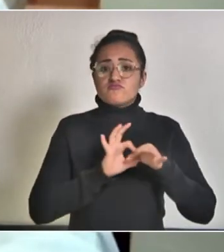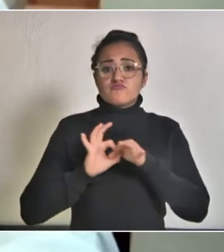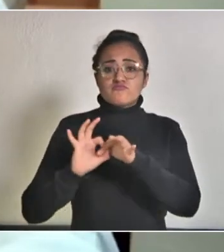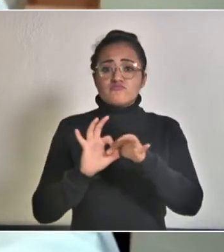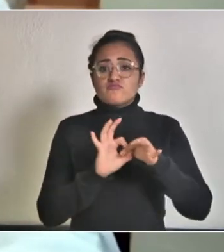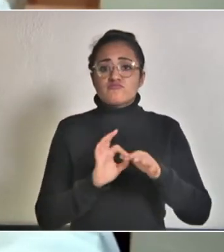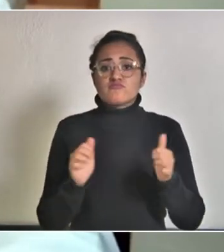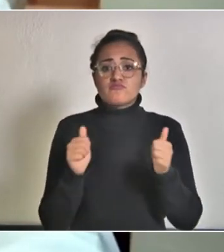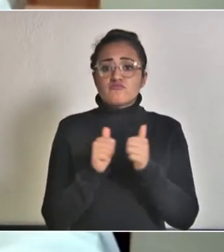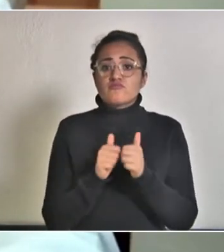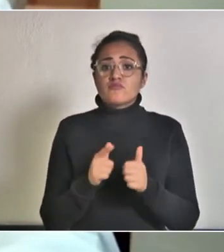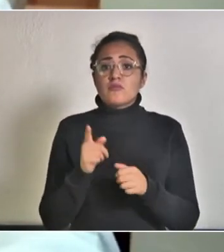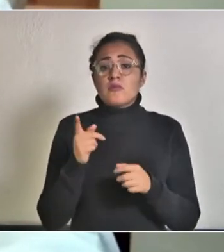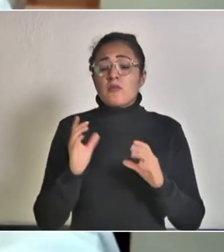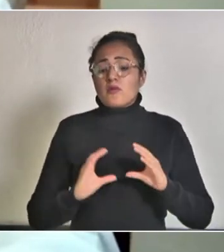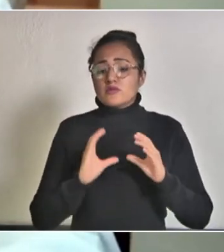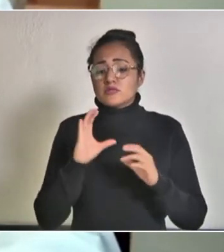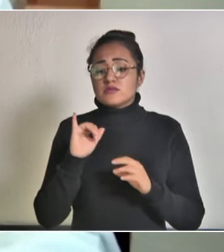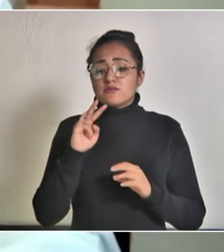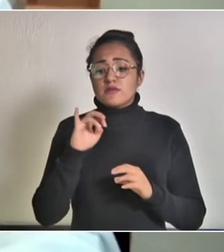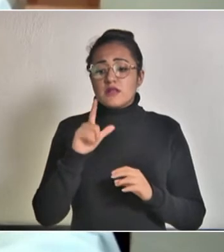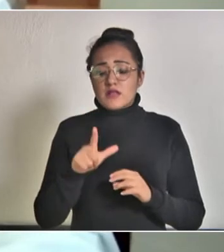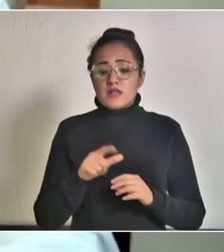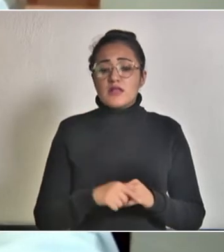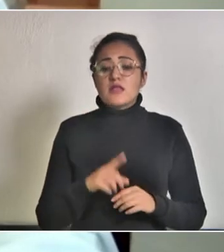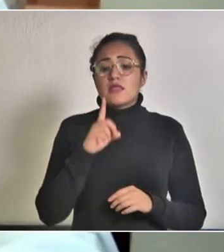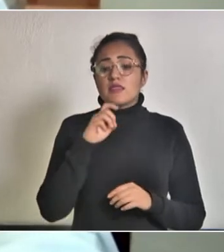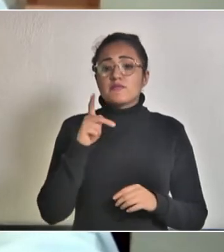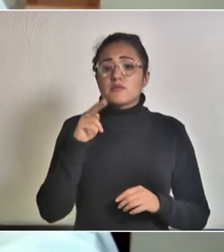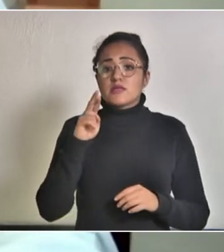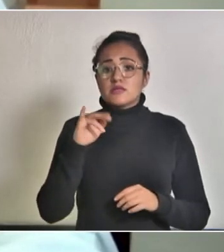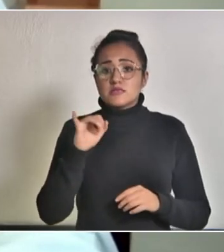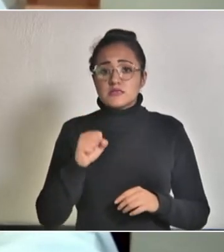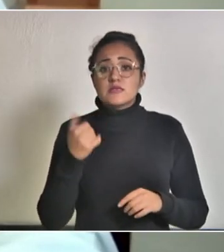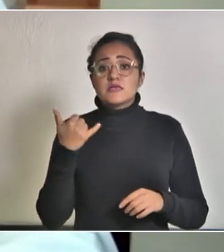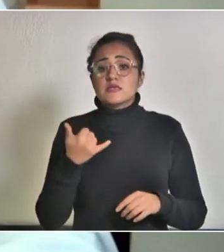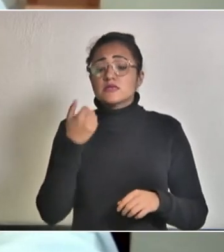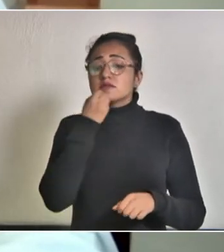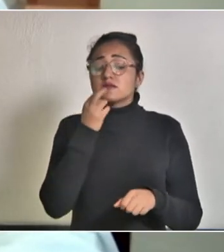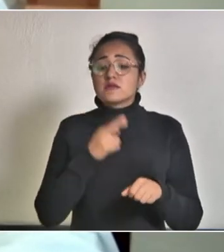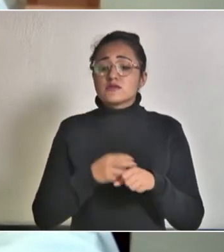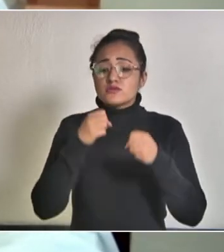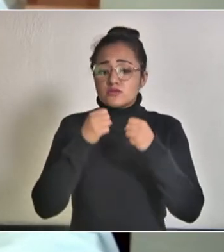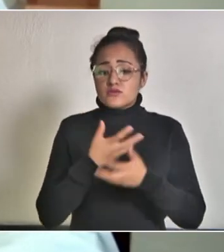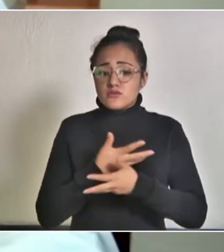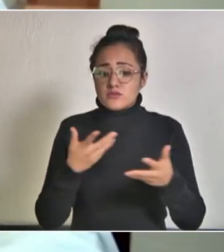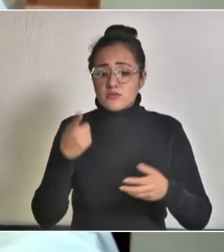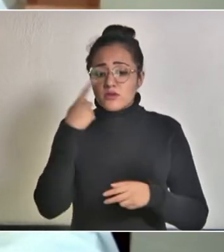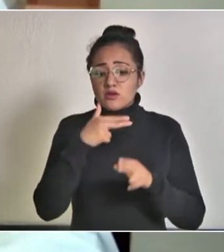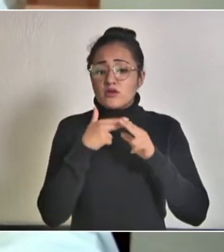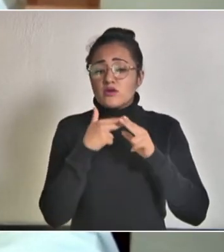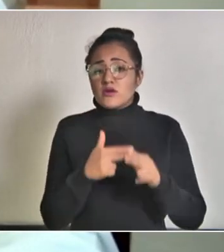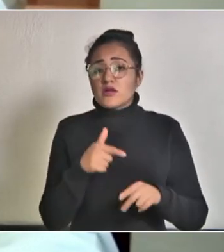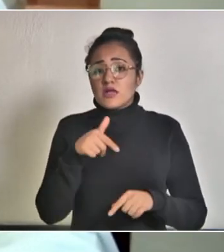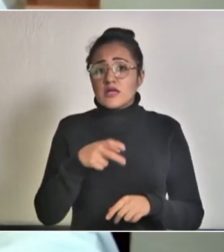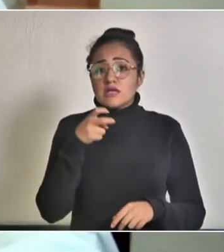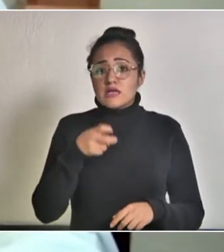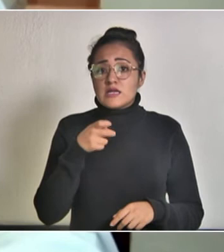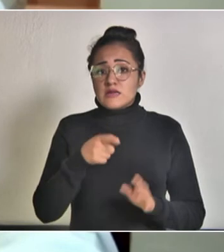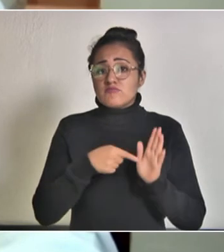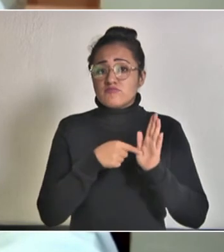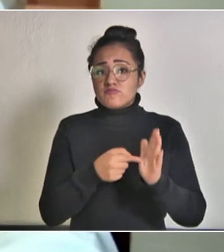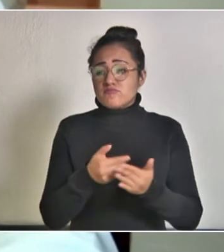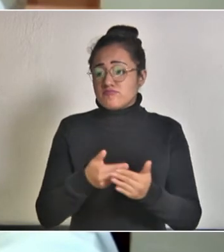parte de protección civil la de pris y la secretaría de seguridad pública para el cumplimiento de los